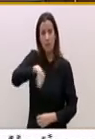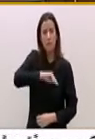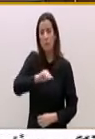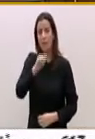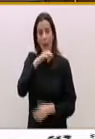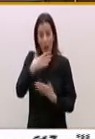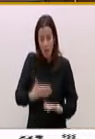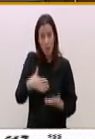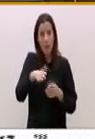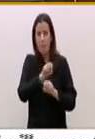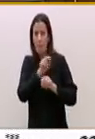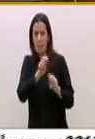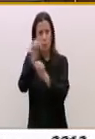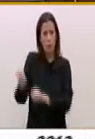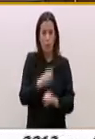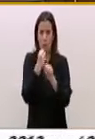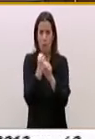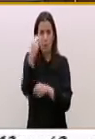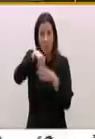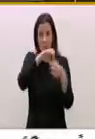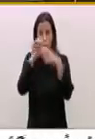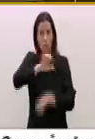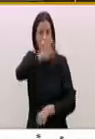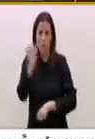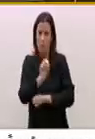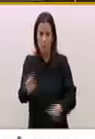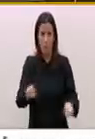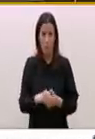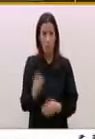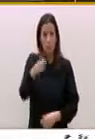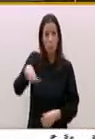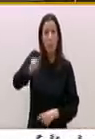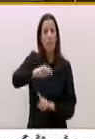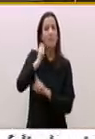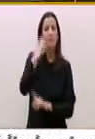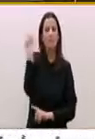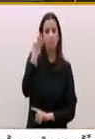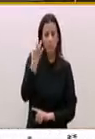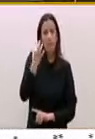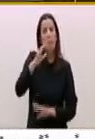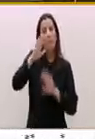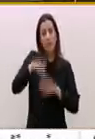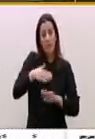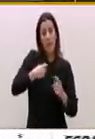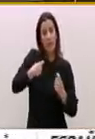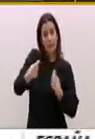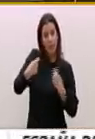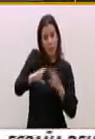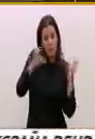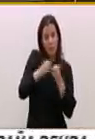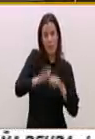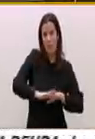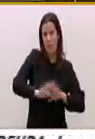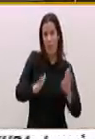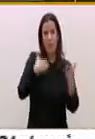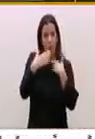protección laboral en la Unión Europea. Ustedes han conseguido acabar con la negociación colectiva, con el diálogo social,